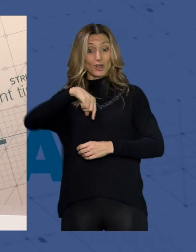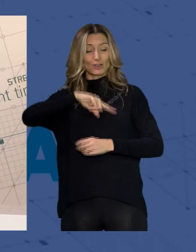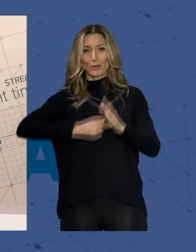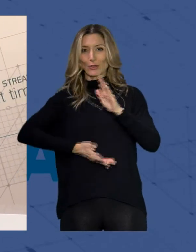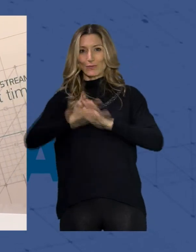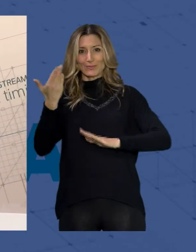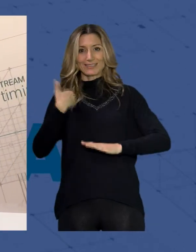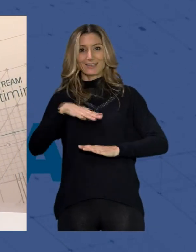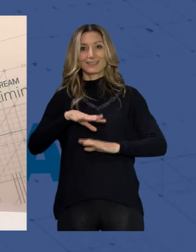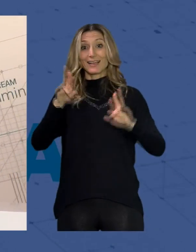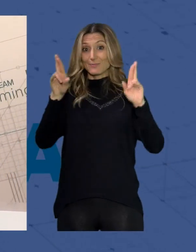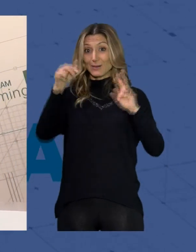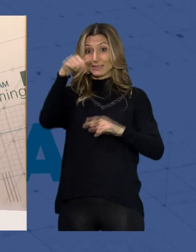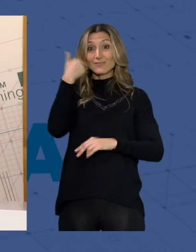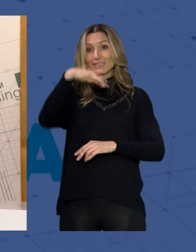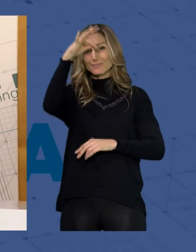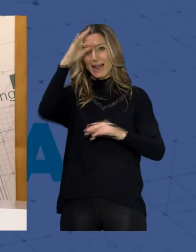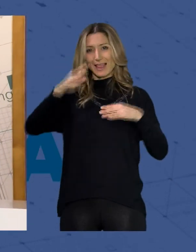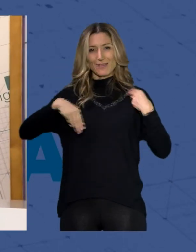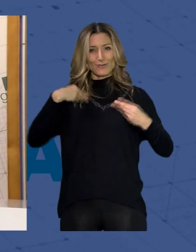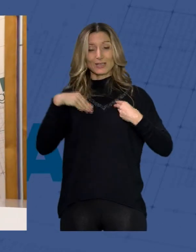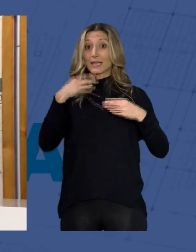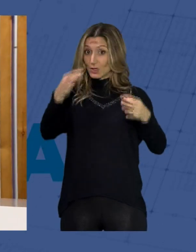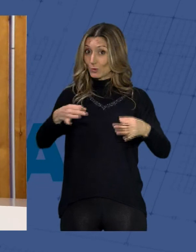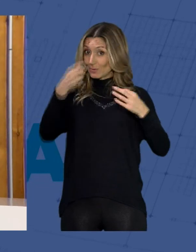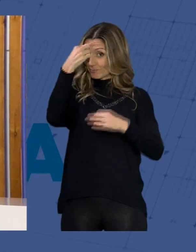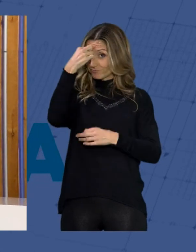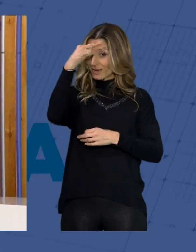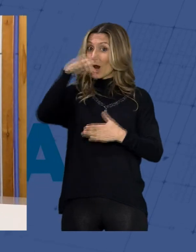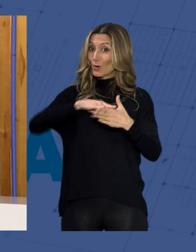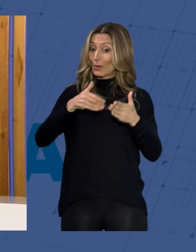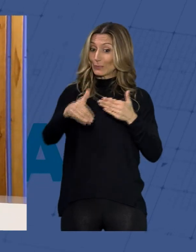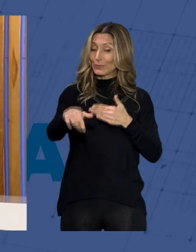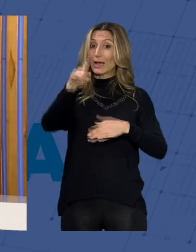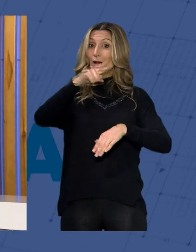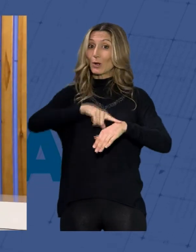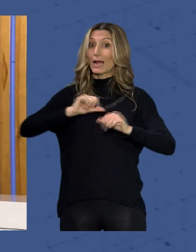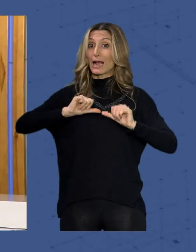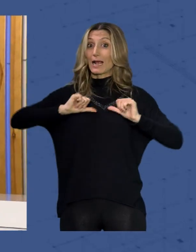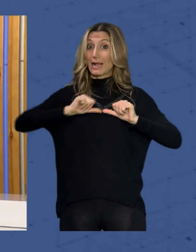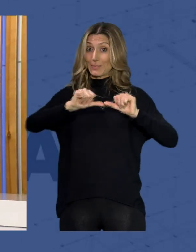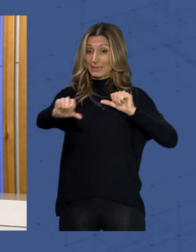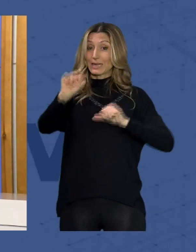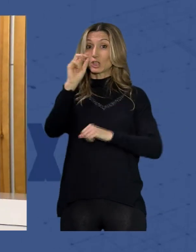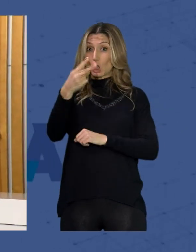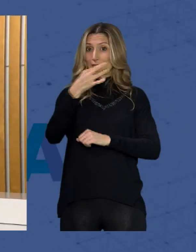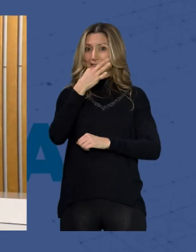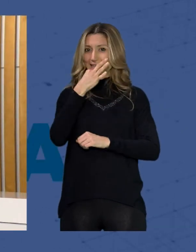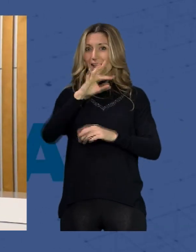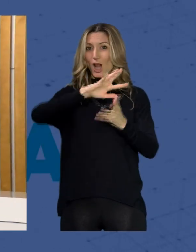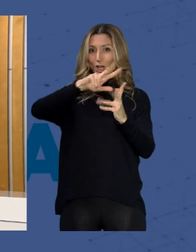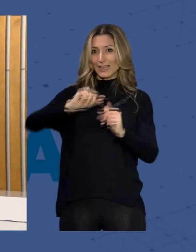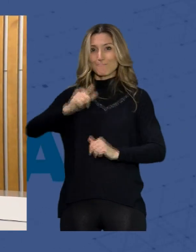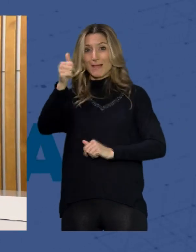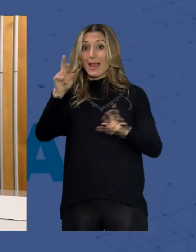les deseamos que disfruten de este fin de semana y recuerden que como siempre el lunes estaremos a partir de las 2 de la tarde con más noticias y esperemos que todas buenas